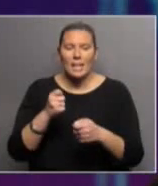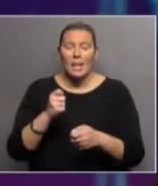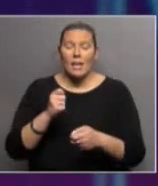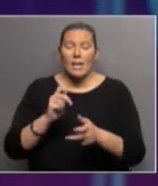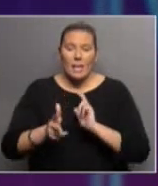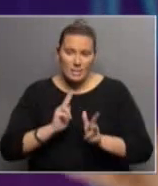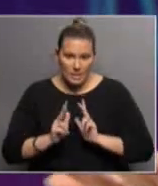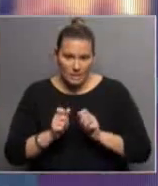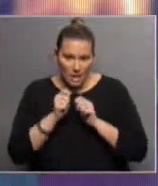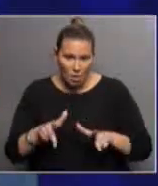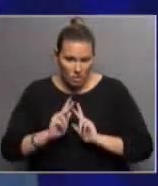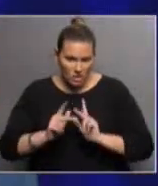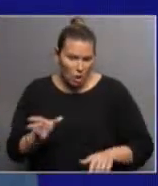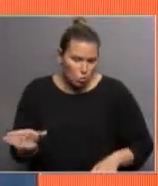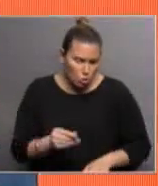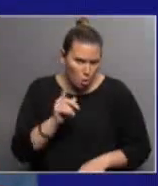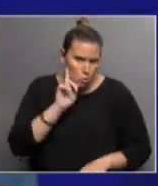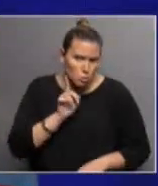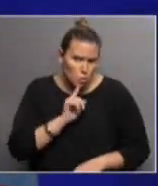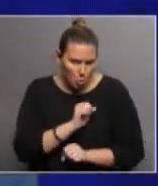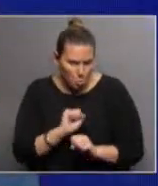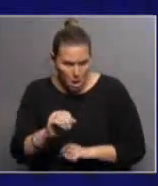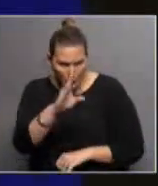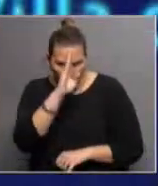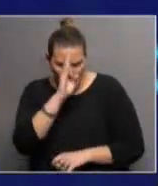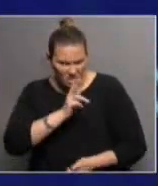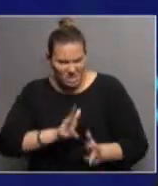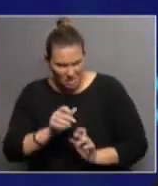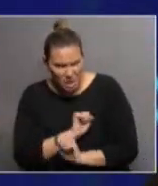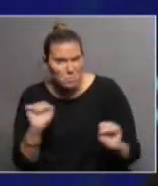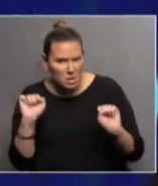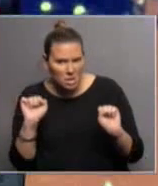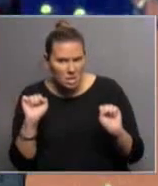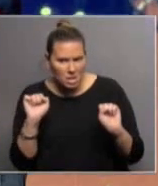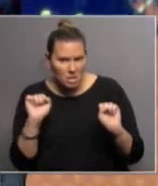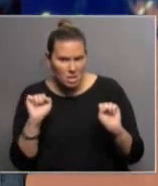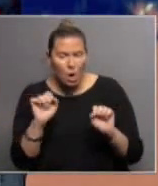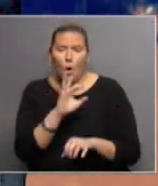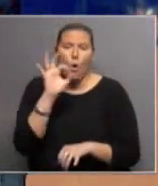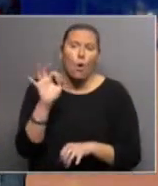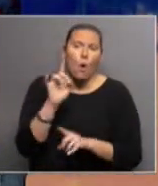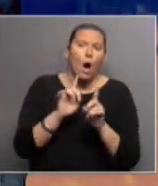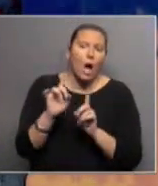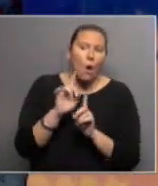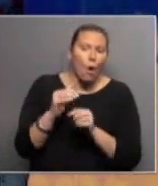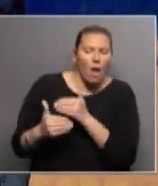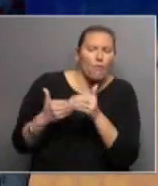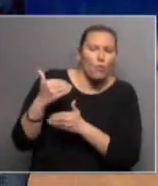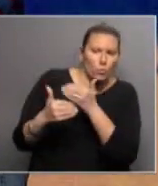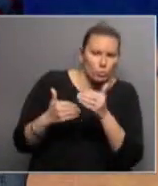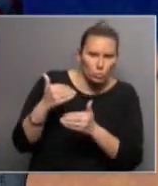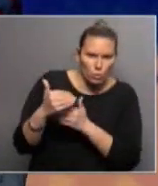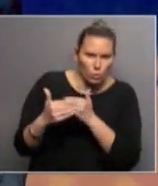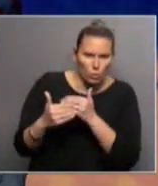¿todos los sordos tienen posibilidad de aprender lengua de señas? ¿O ahí ha habido una evolución?